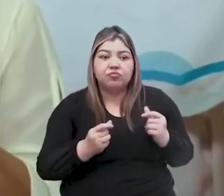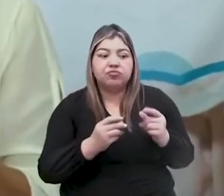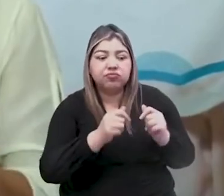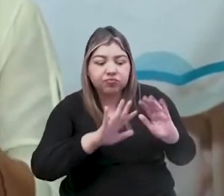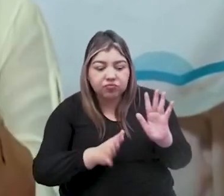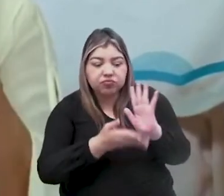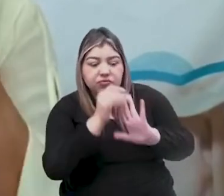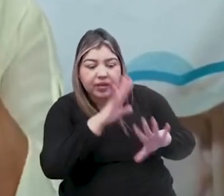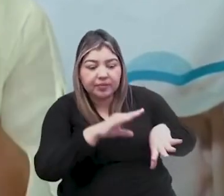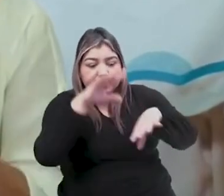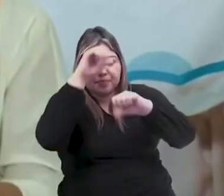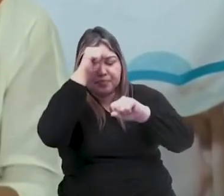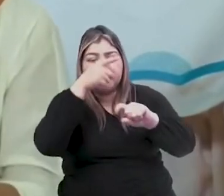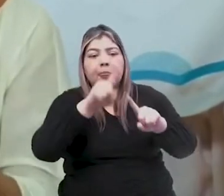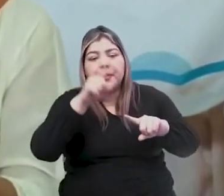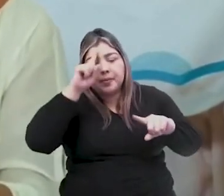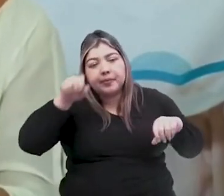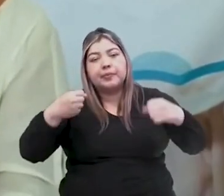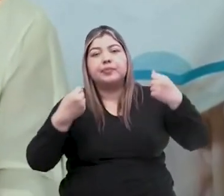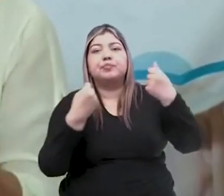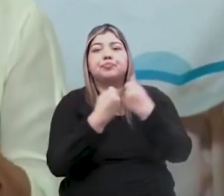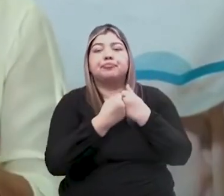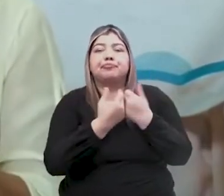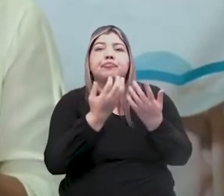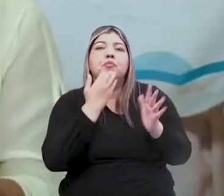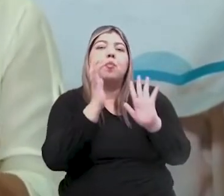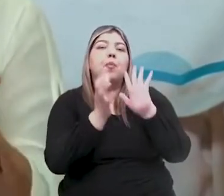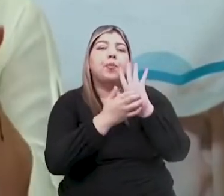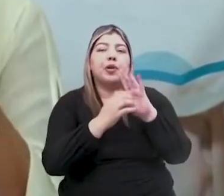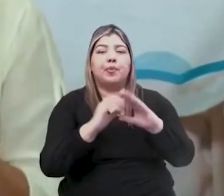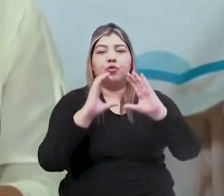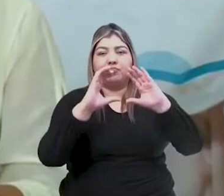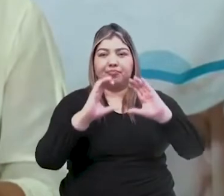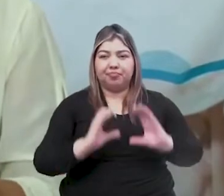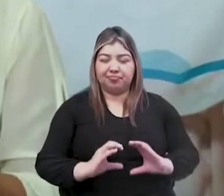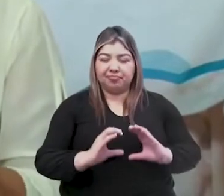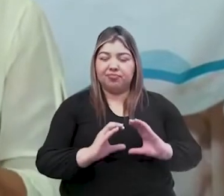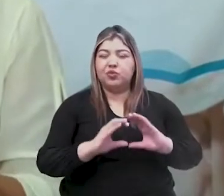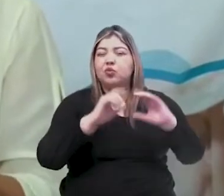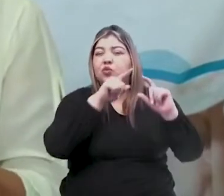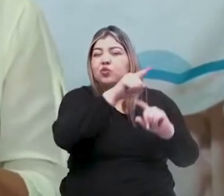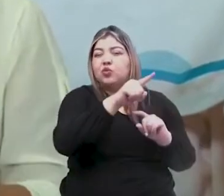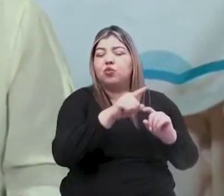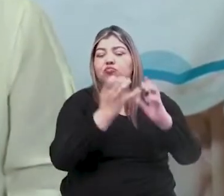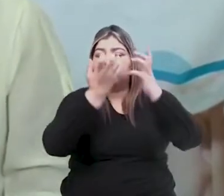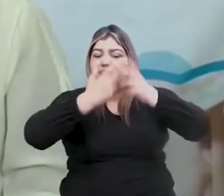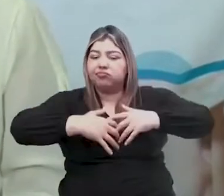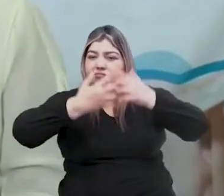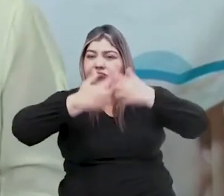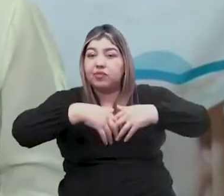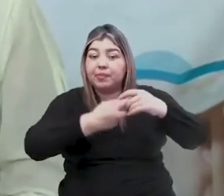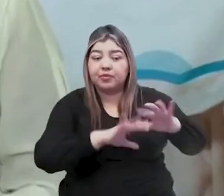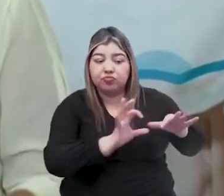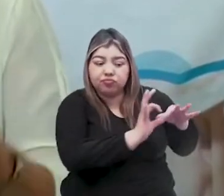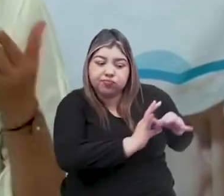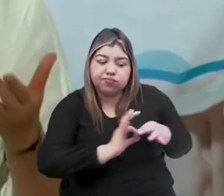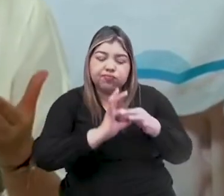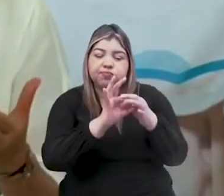de la mano de aliados tan importantes como, por ejemplo, la Cámara de Comercio y Empresarios por la Educación.